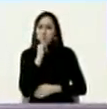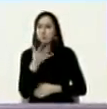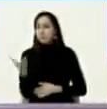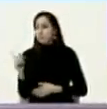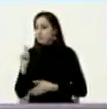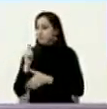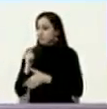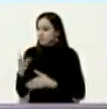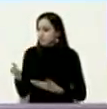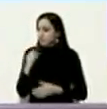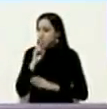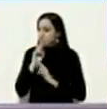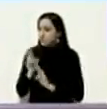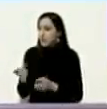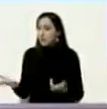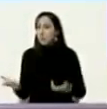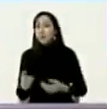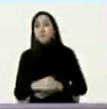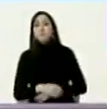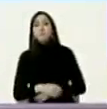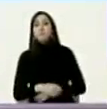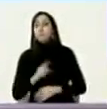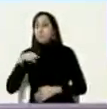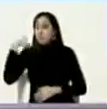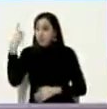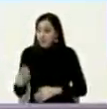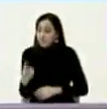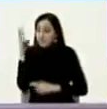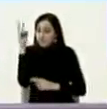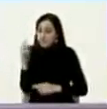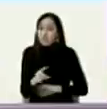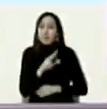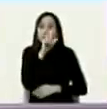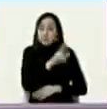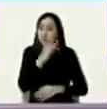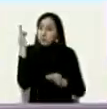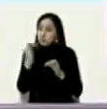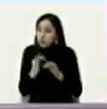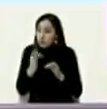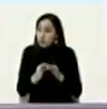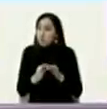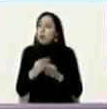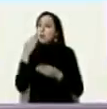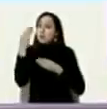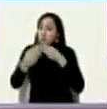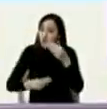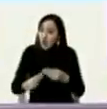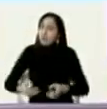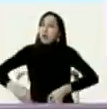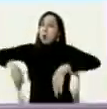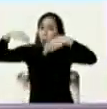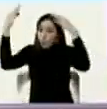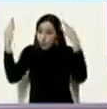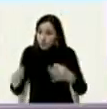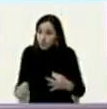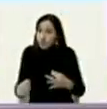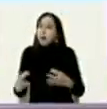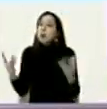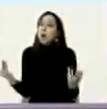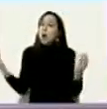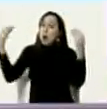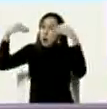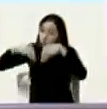el próximo viernes 3 de septiembre se instala oficialmente las negociaciones